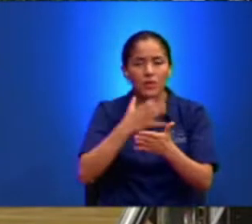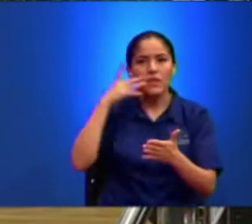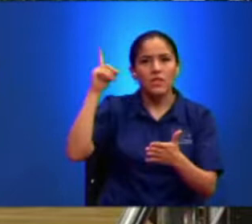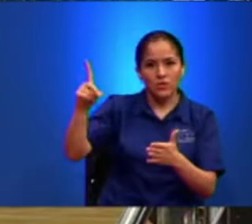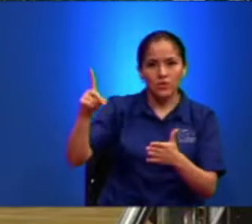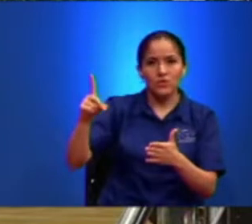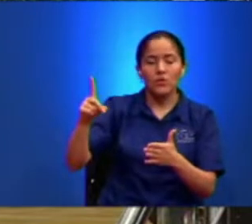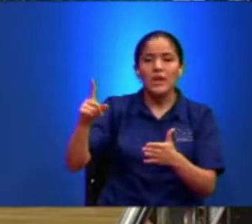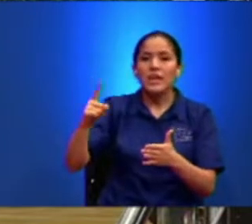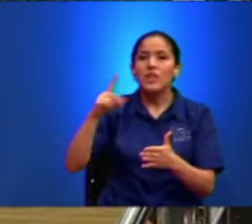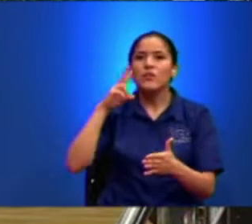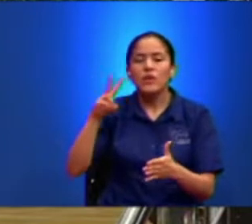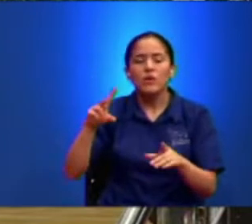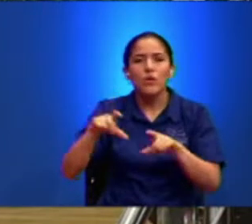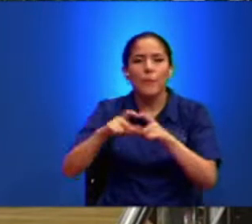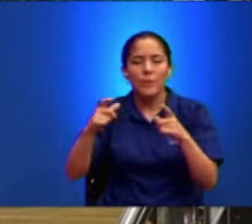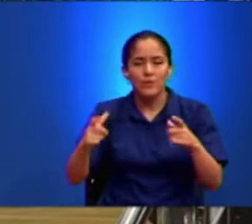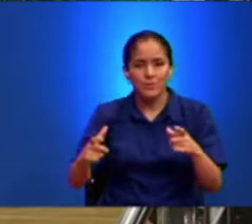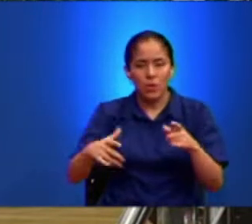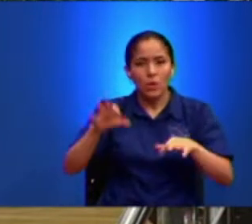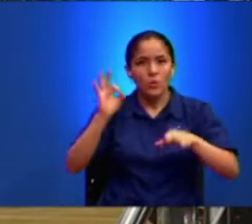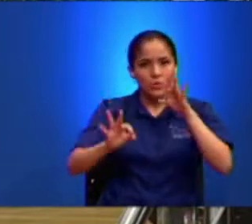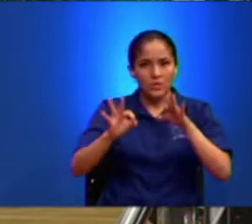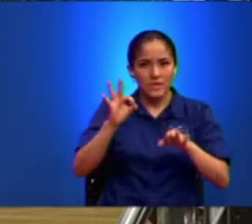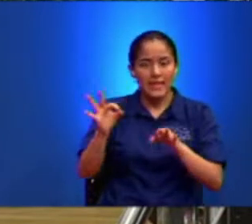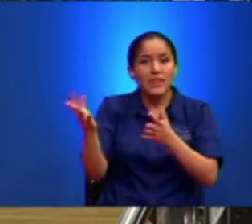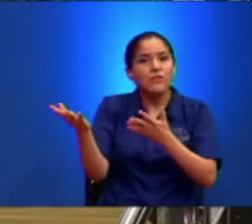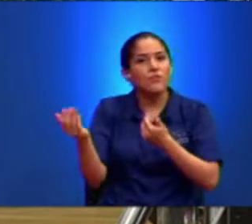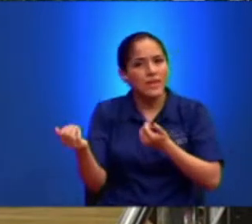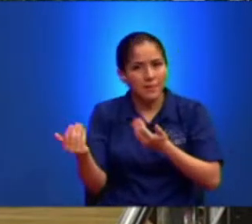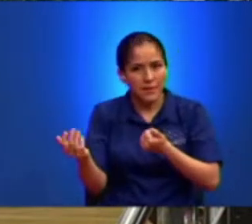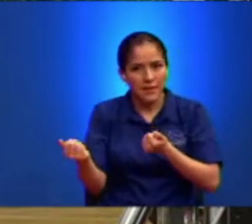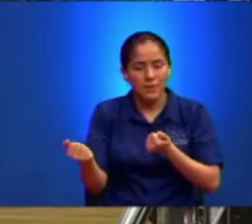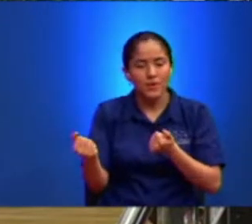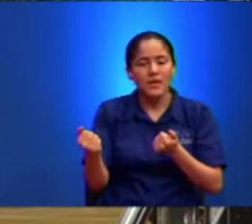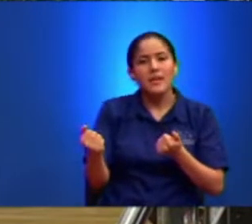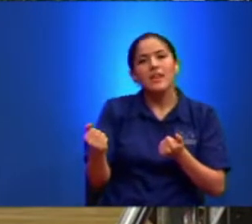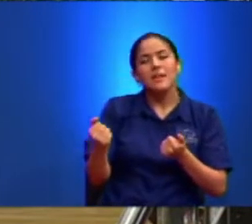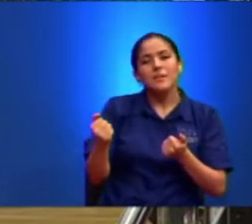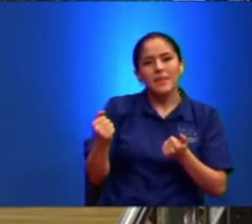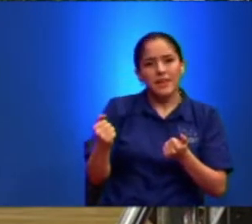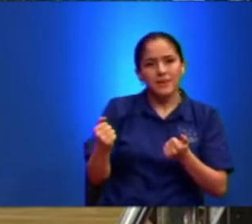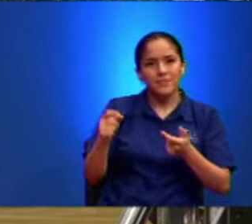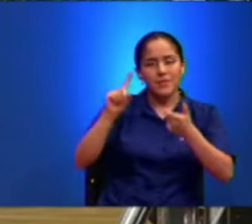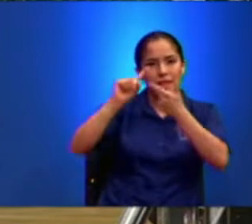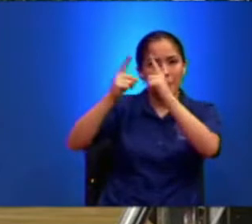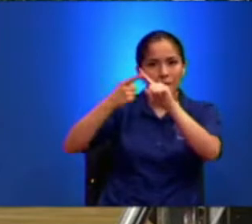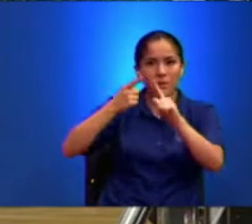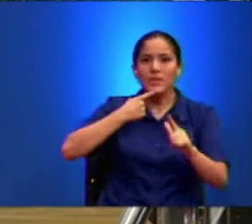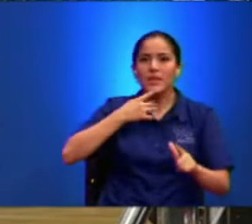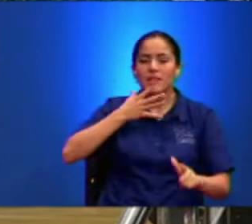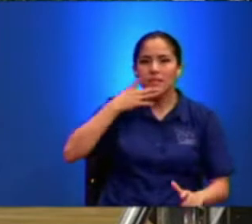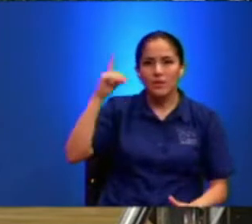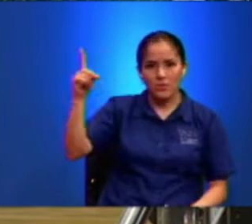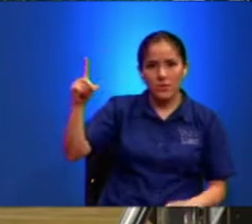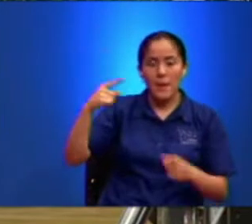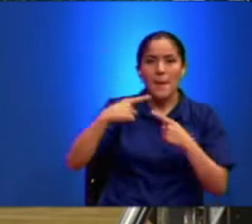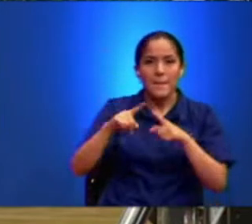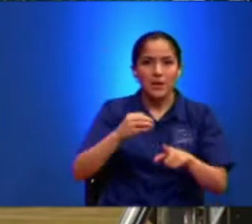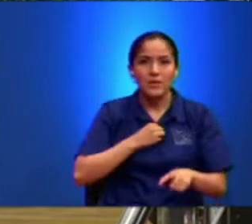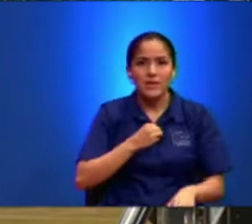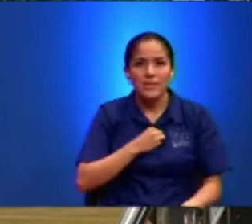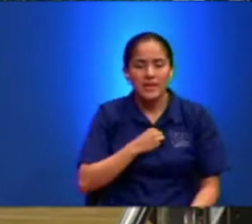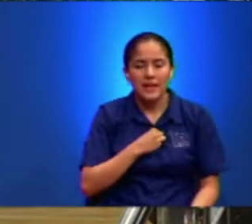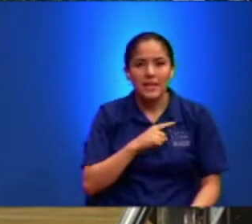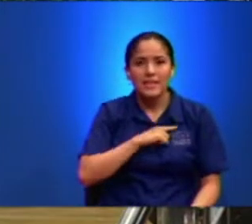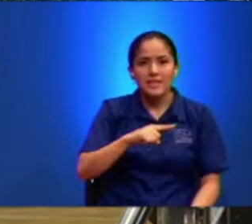justicia Y fue llamado amigo de Dios Pero el que quiere ser amigo de Dios Tiene que ser enemigo